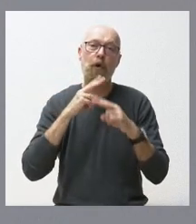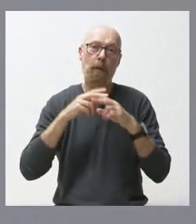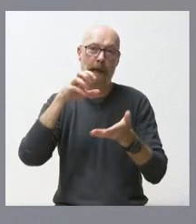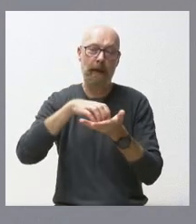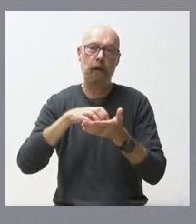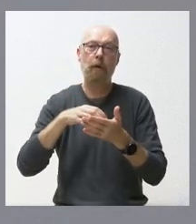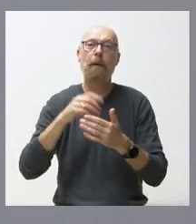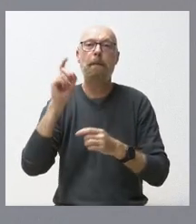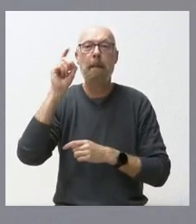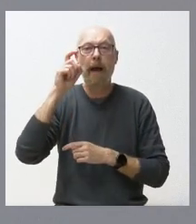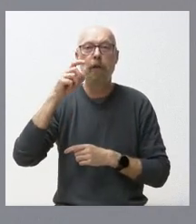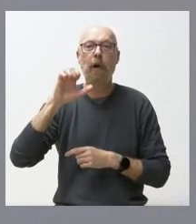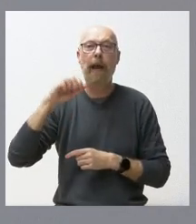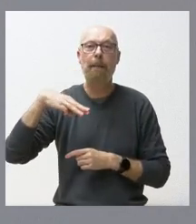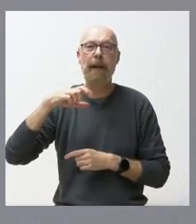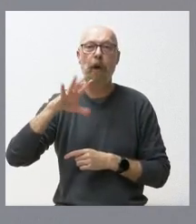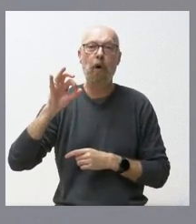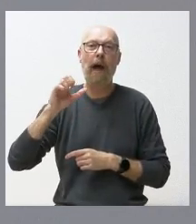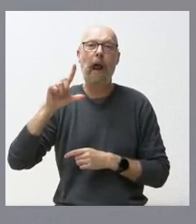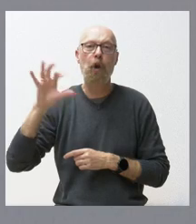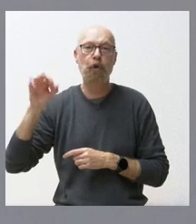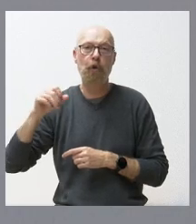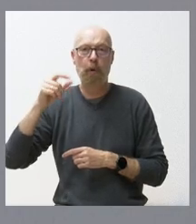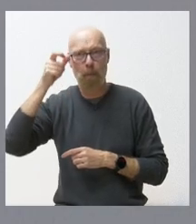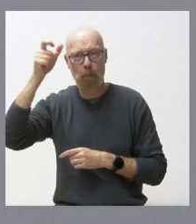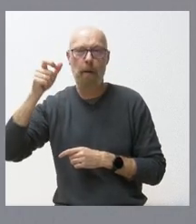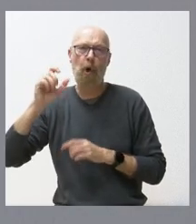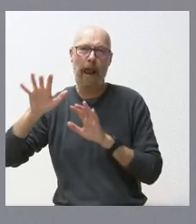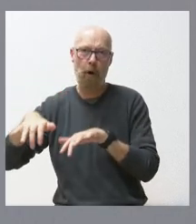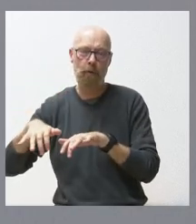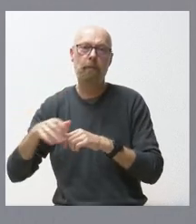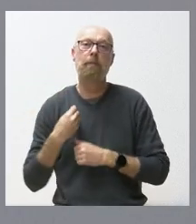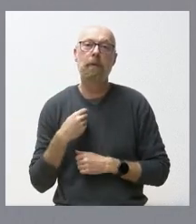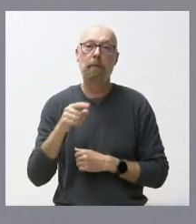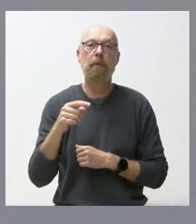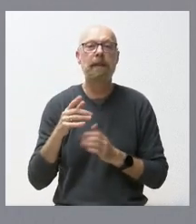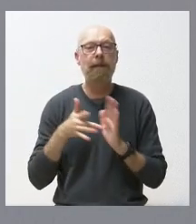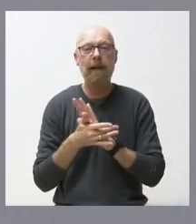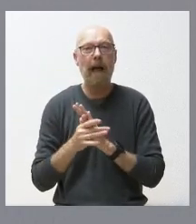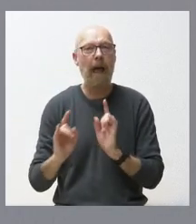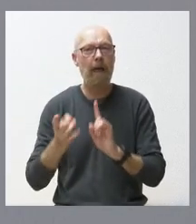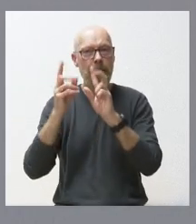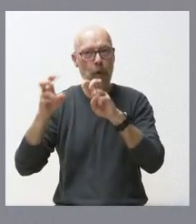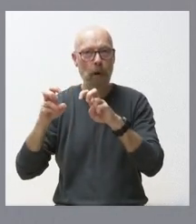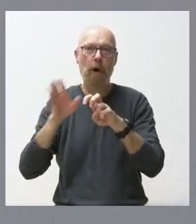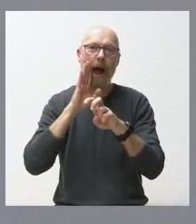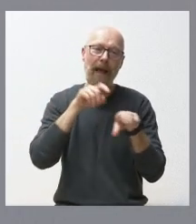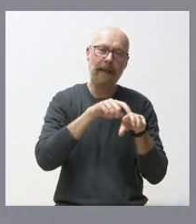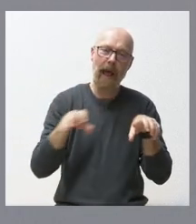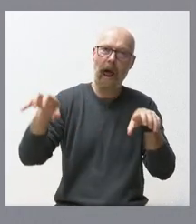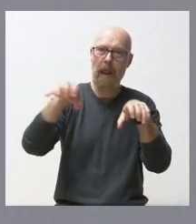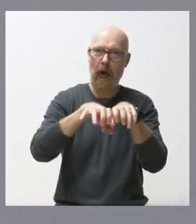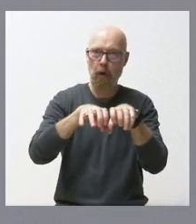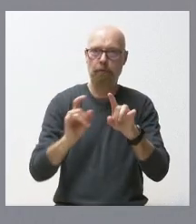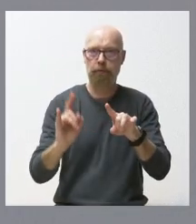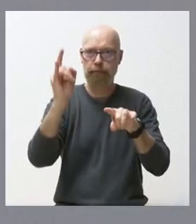Arazadinos León. La intervención consistirá en la construcción de un nuevo edificio que se unirá al ya existente. Tienen ustedes toda